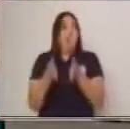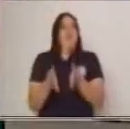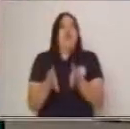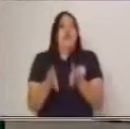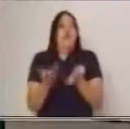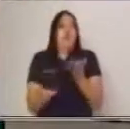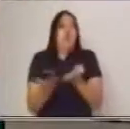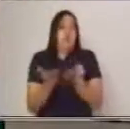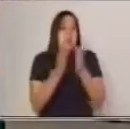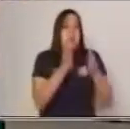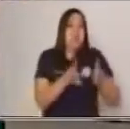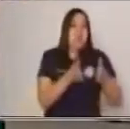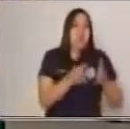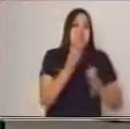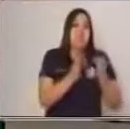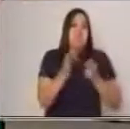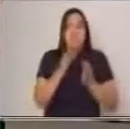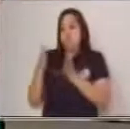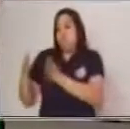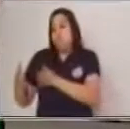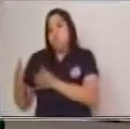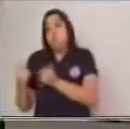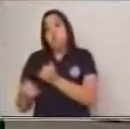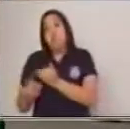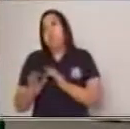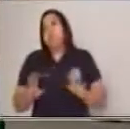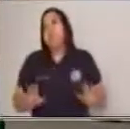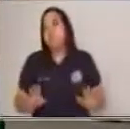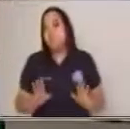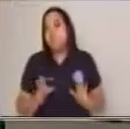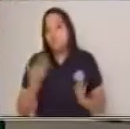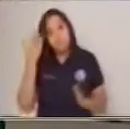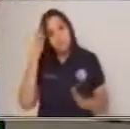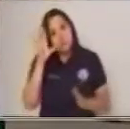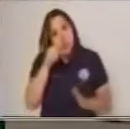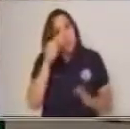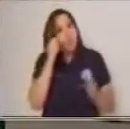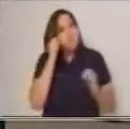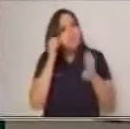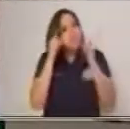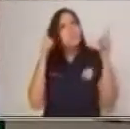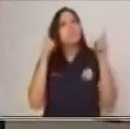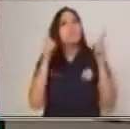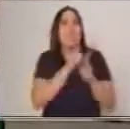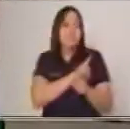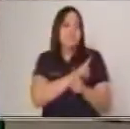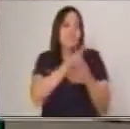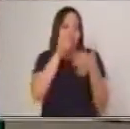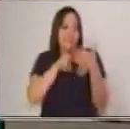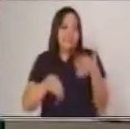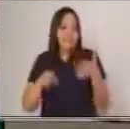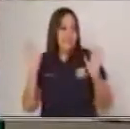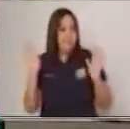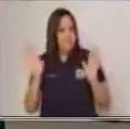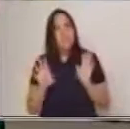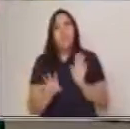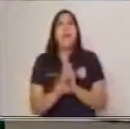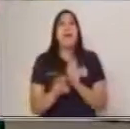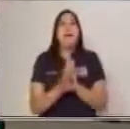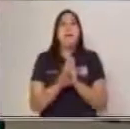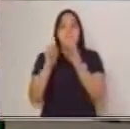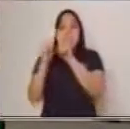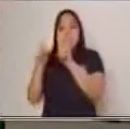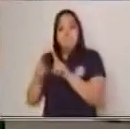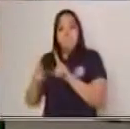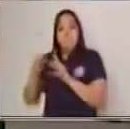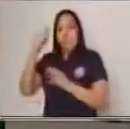renglón. Eso ustedes sí lo deben de tener en cuenta. Dentro de las ideas principales, pues ustedes lo pueden resaltar en los diferentes tipos de texto